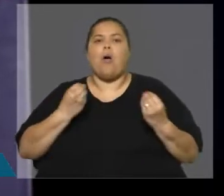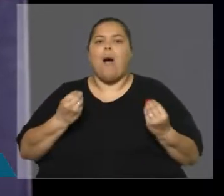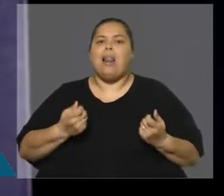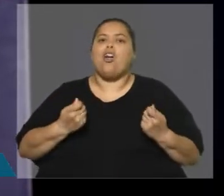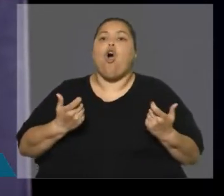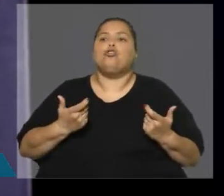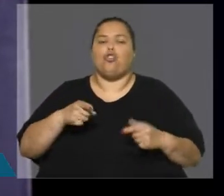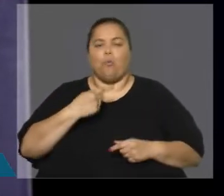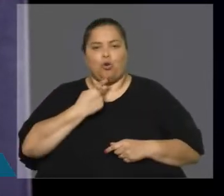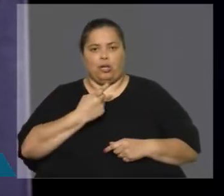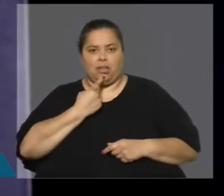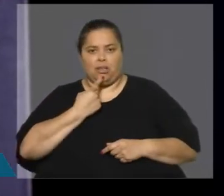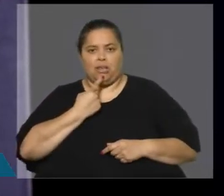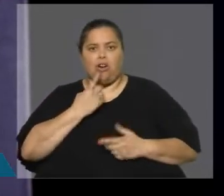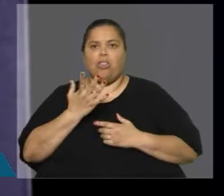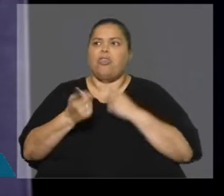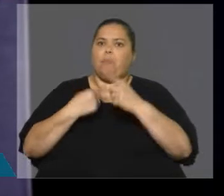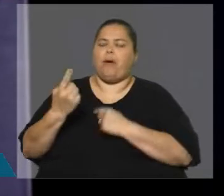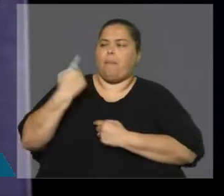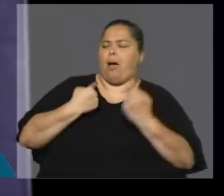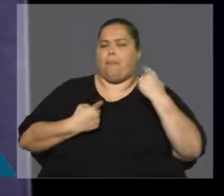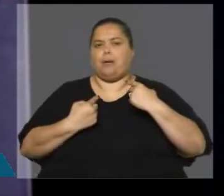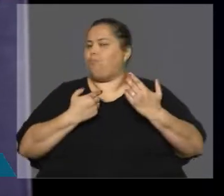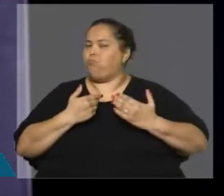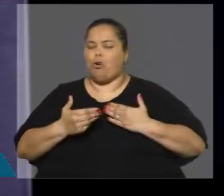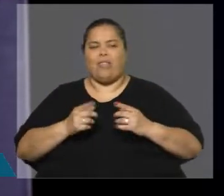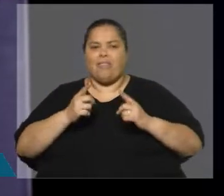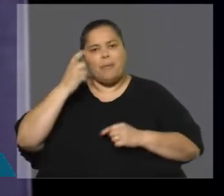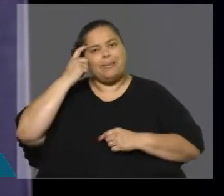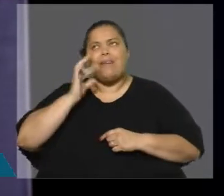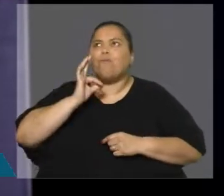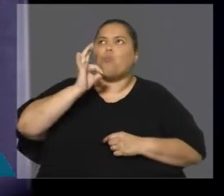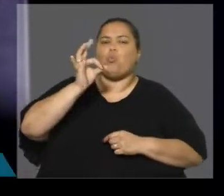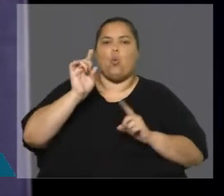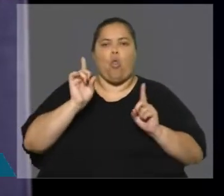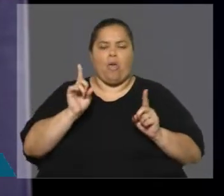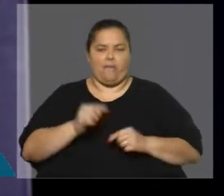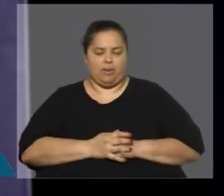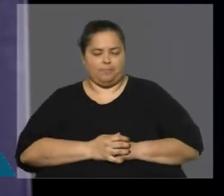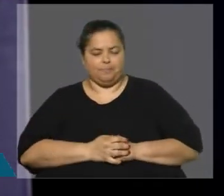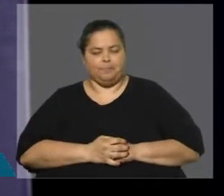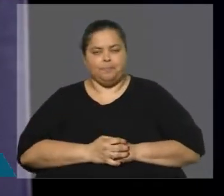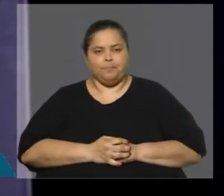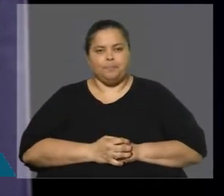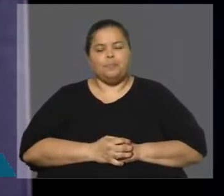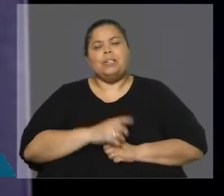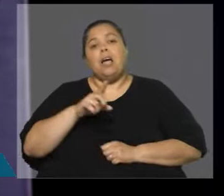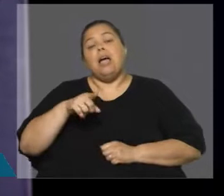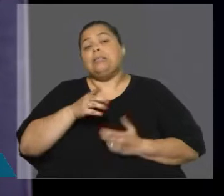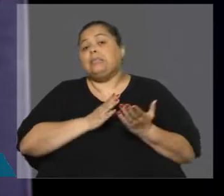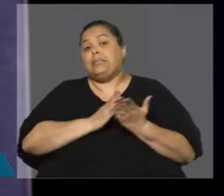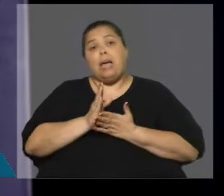y pensando con responsabilidad en las actuales y especialmente futuras generaciones. En todos los